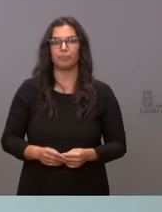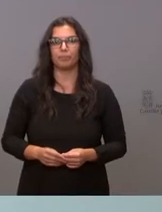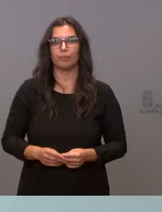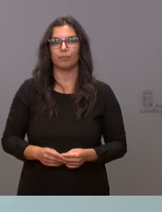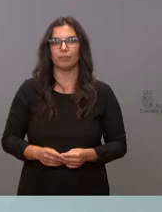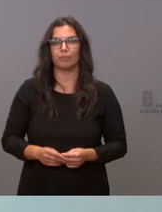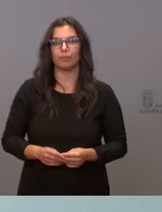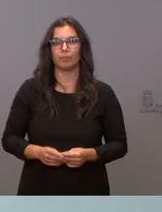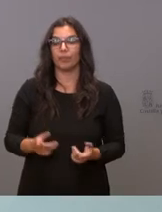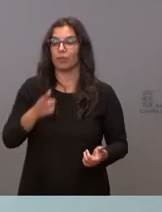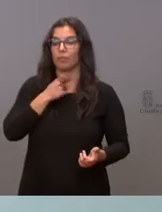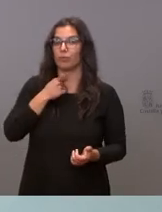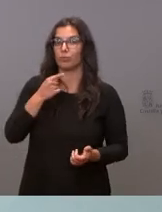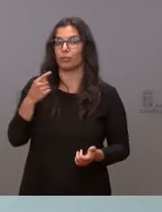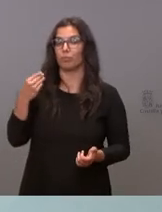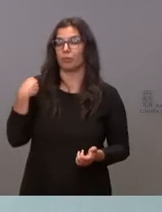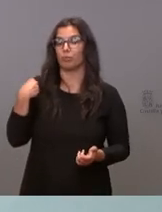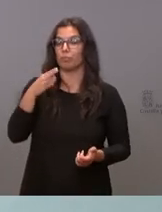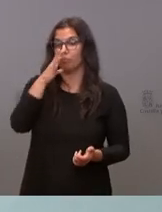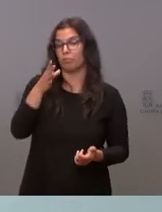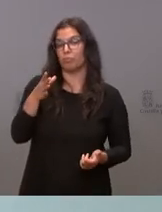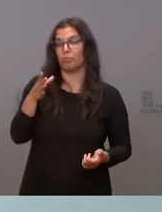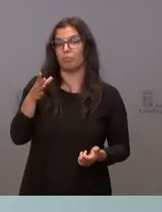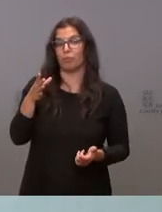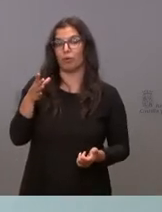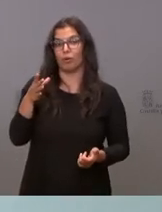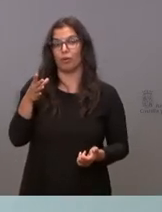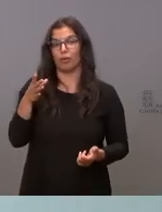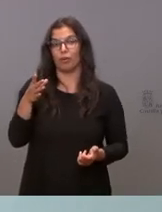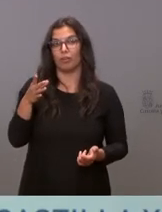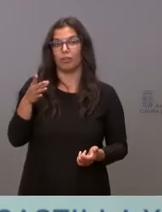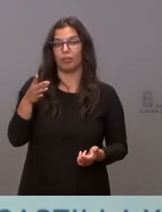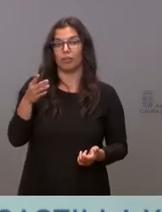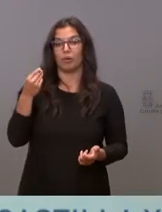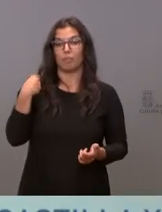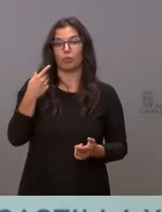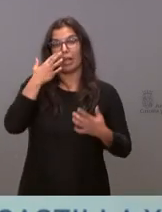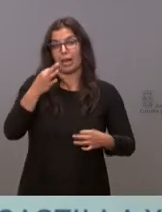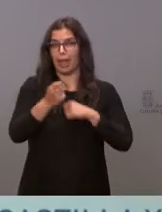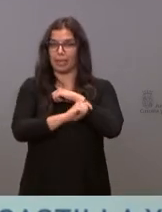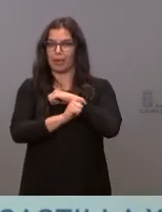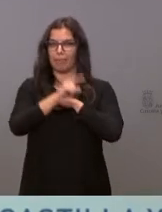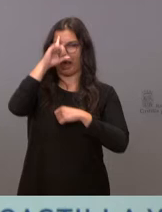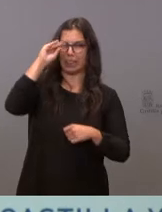Me ha gustado la pregunta porque esta es una pregunta llena de trampas inteligentes, ¿no?